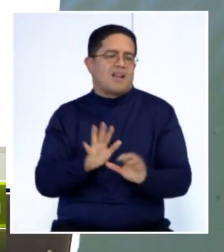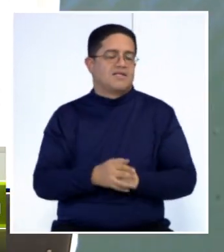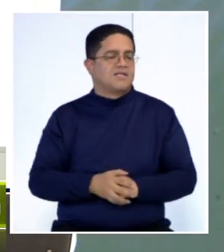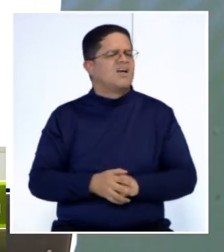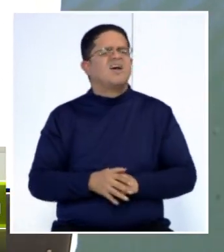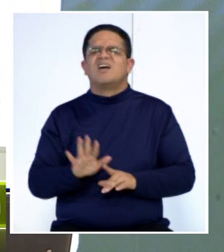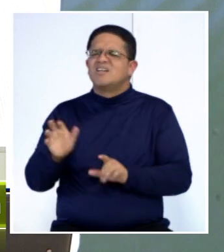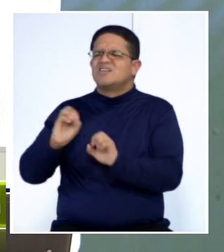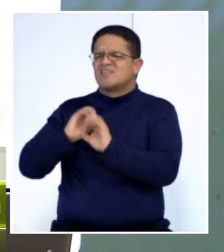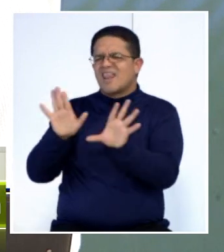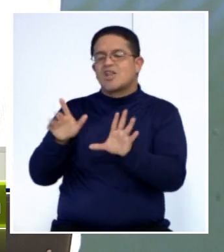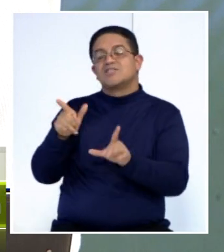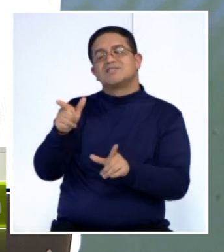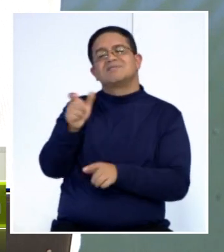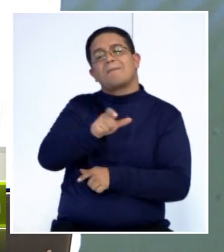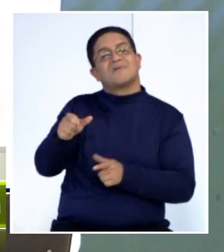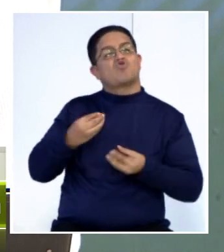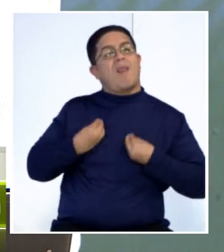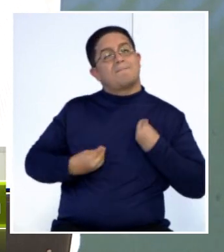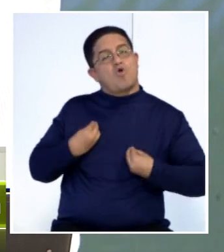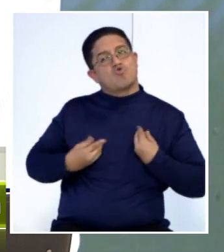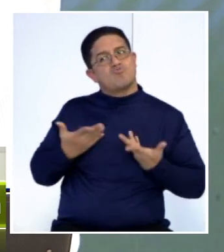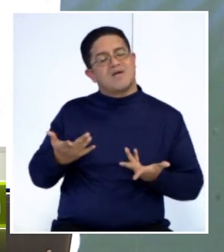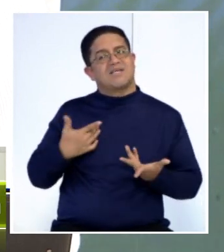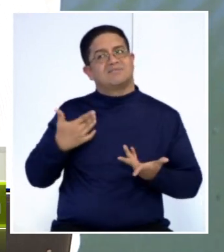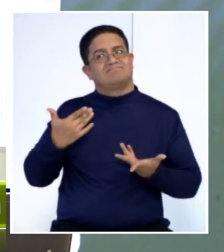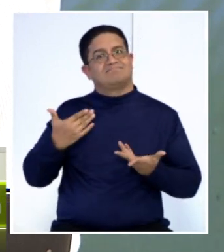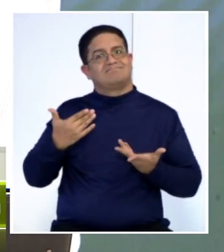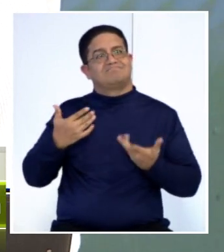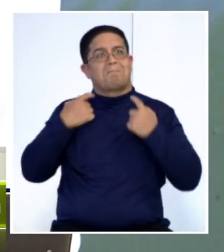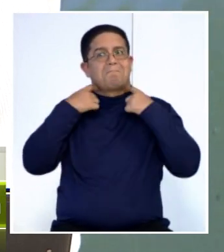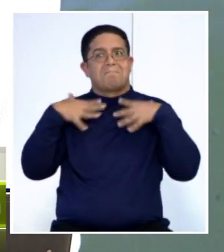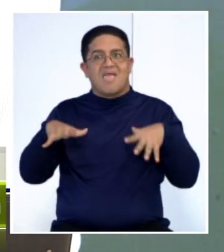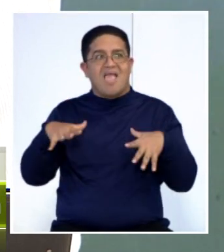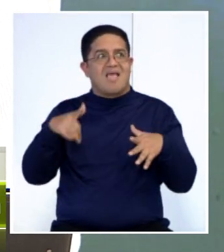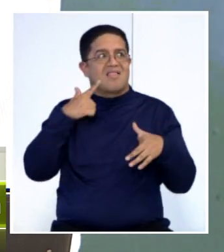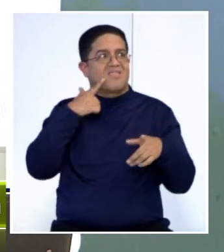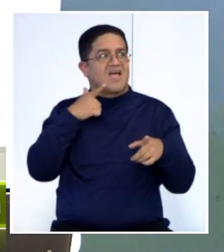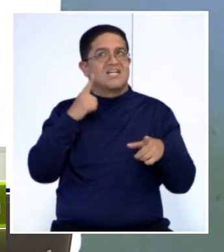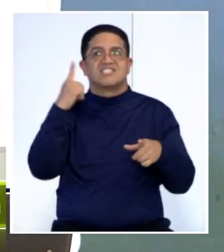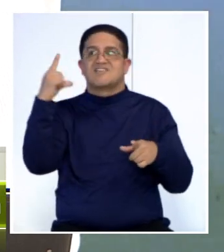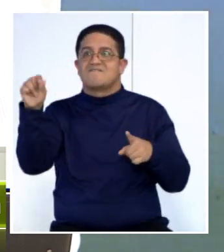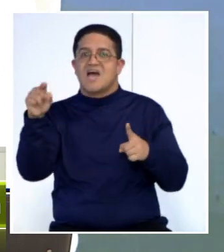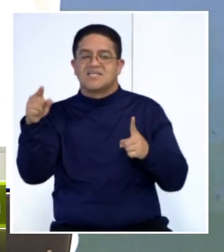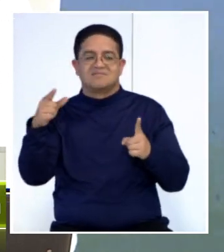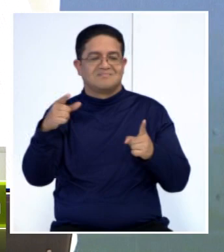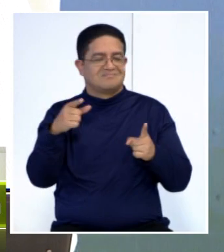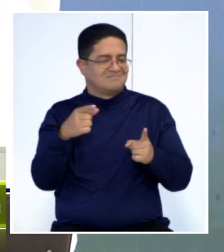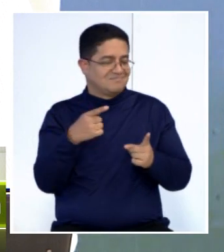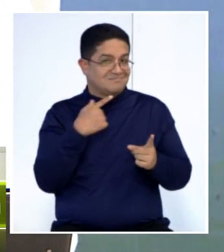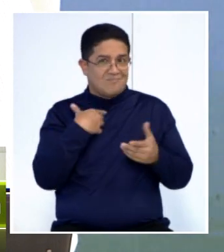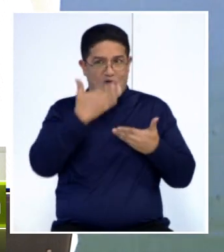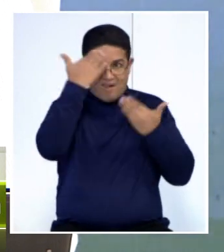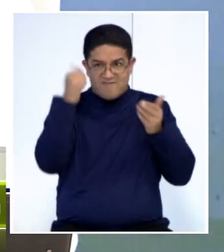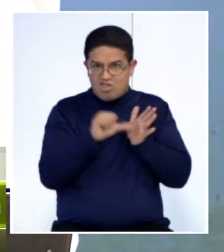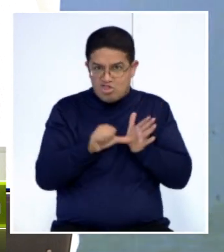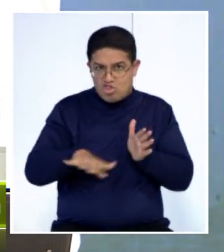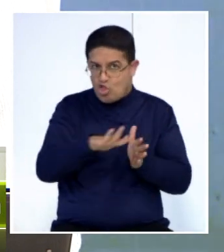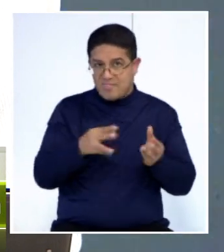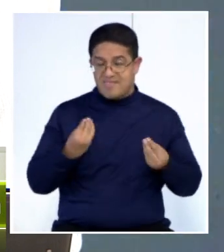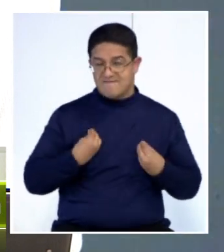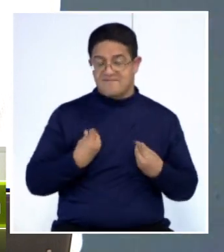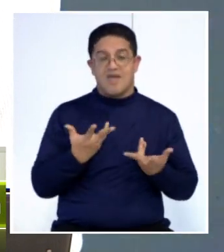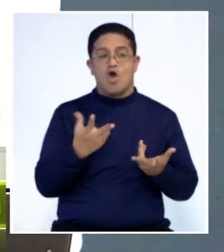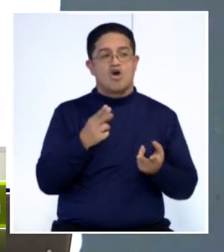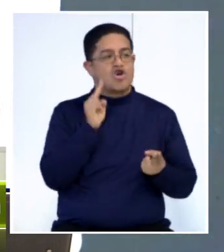preocupaciones de los familiares justamente es eso, que se puedan perder, que no pueden encontrar el lugar donde están viviendo actualmente o que no